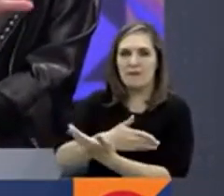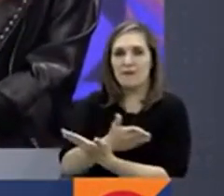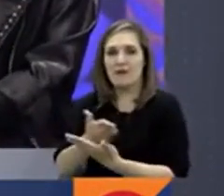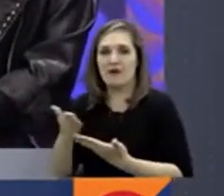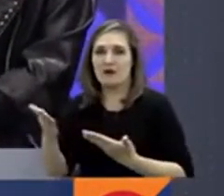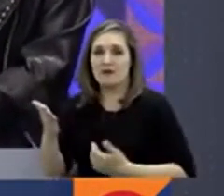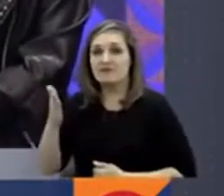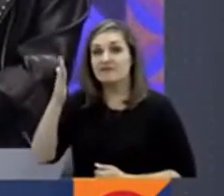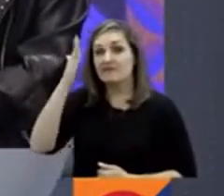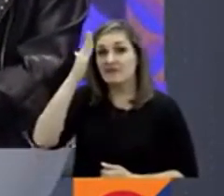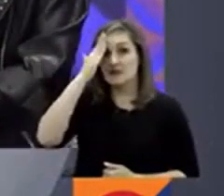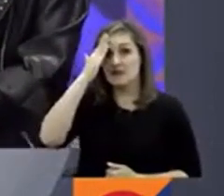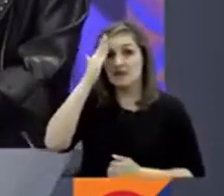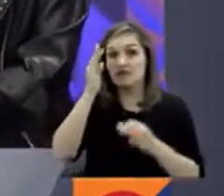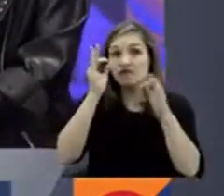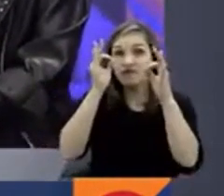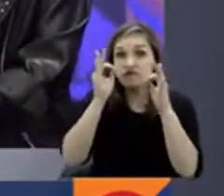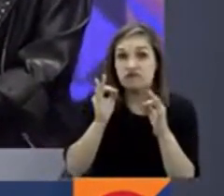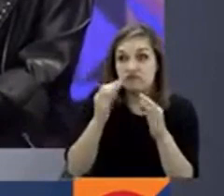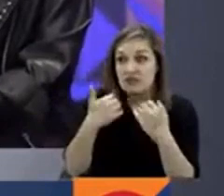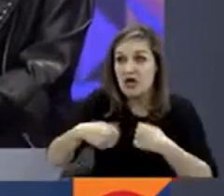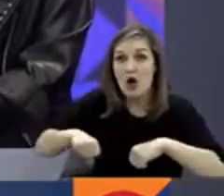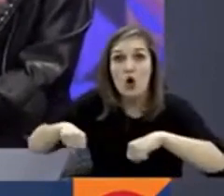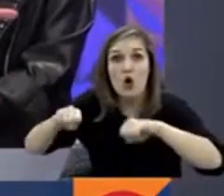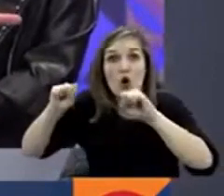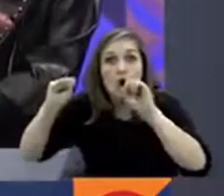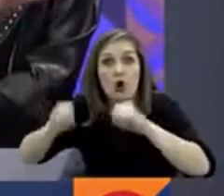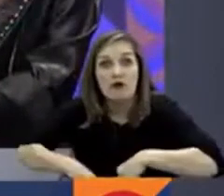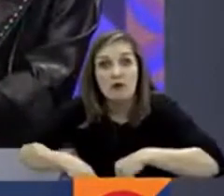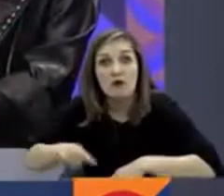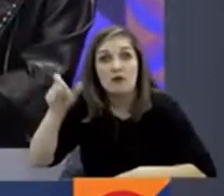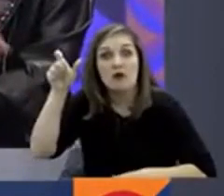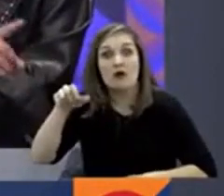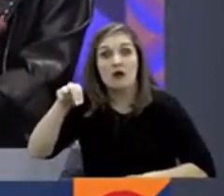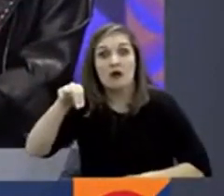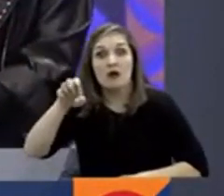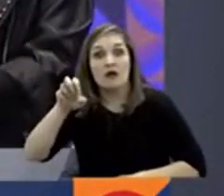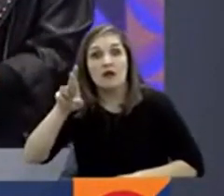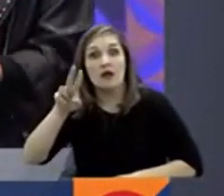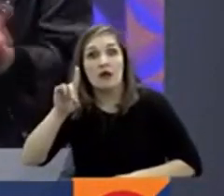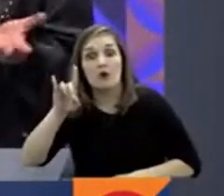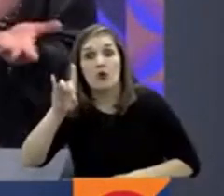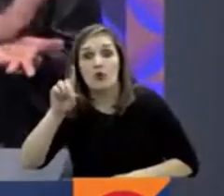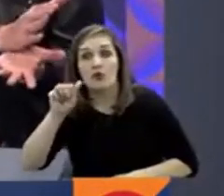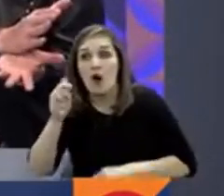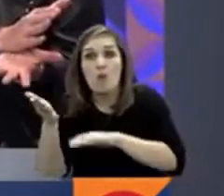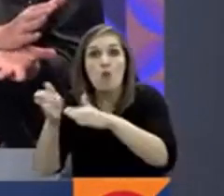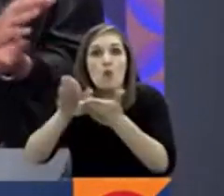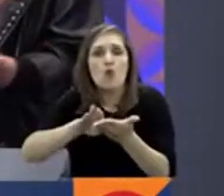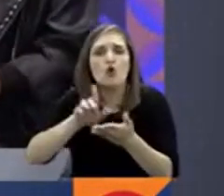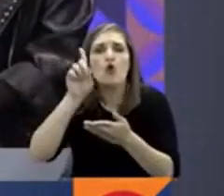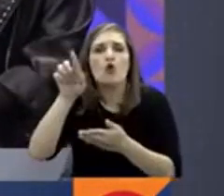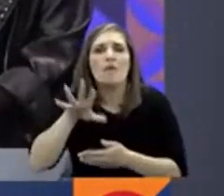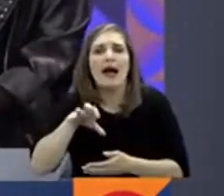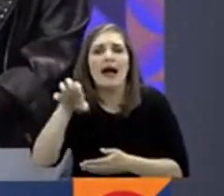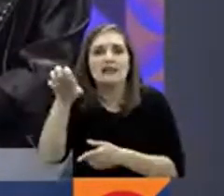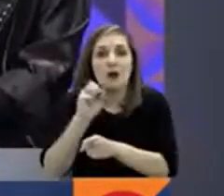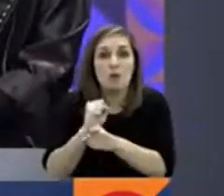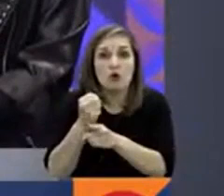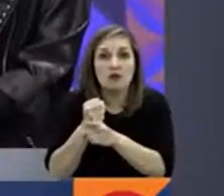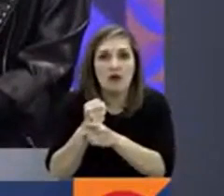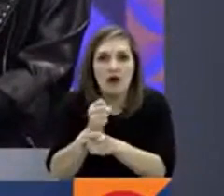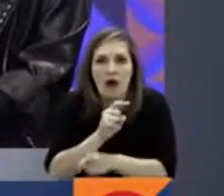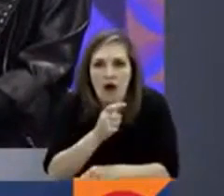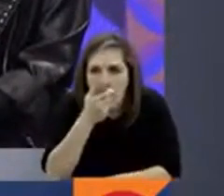científicamente se confirmó que posiblemente Pablo Neruda no se murió de cáncer de próstata, como decía la historia, sino